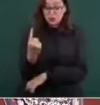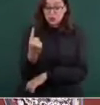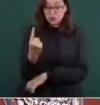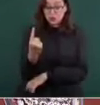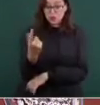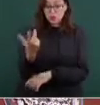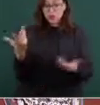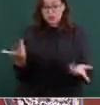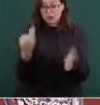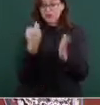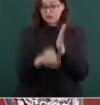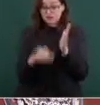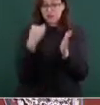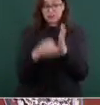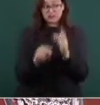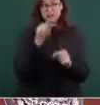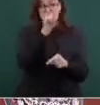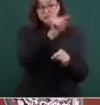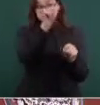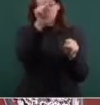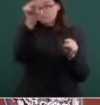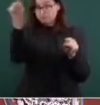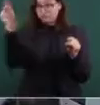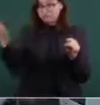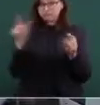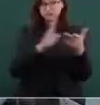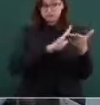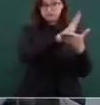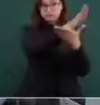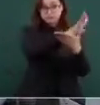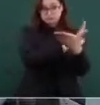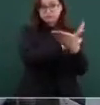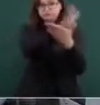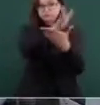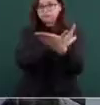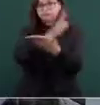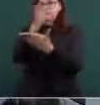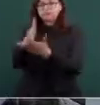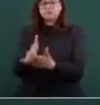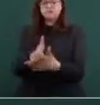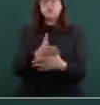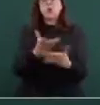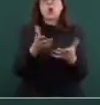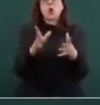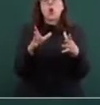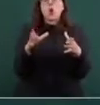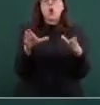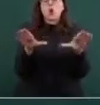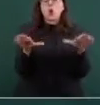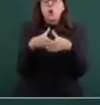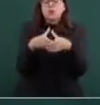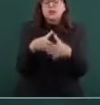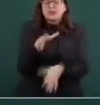seguir visitando pequeñas comunidades.